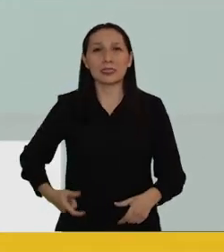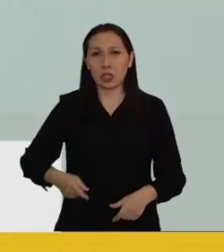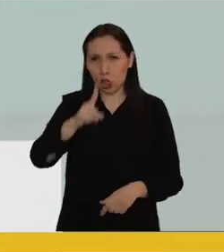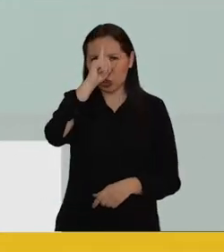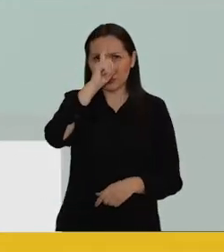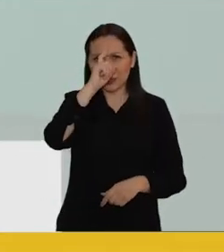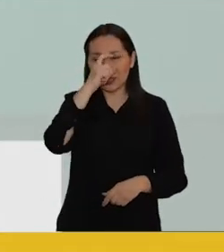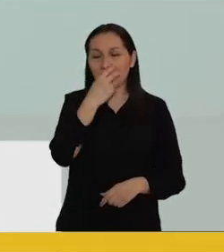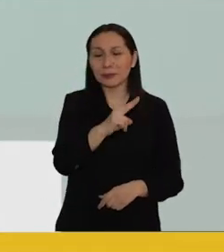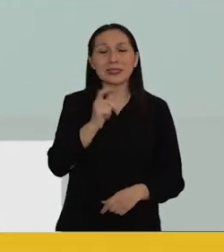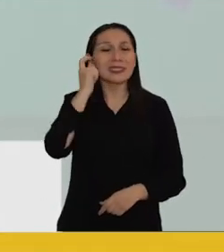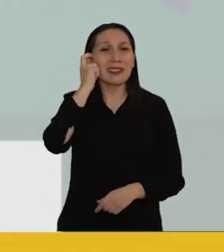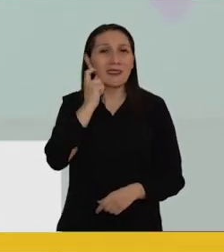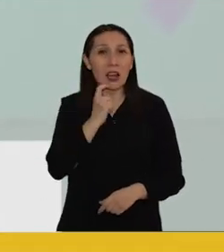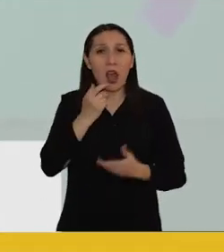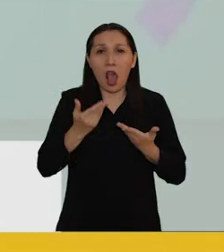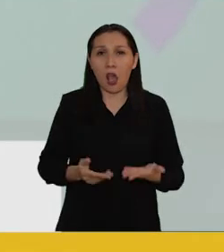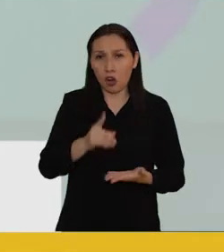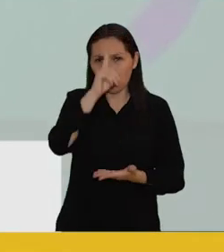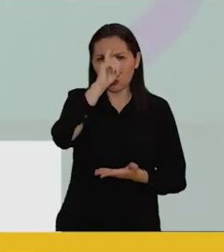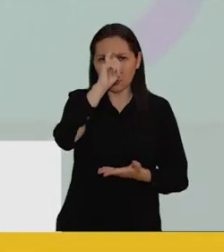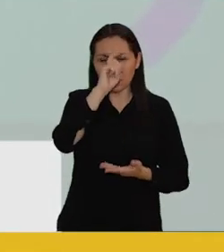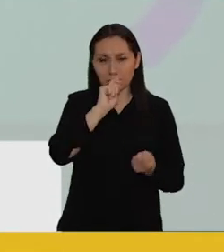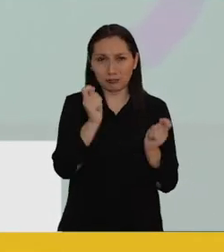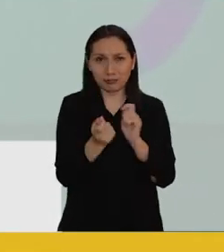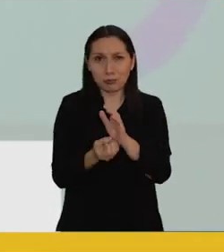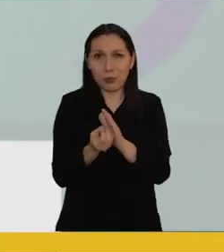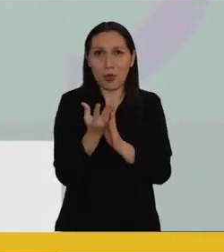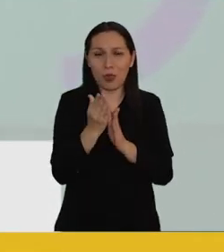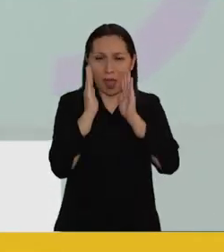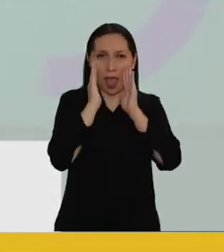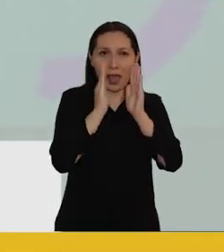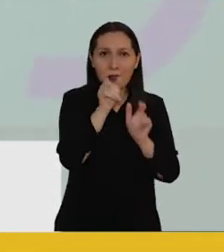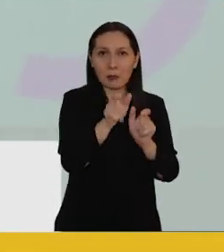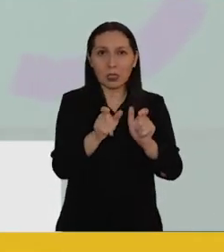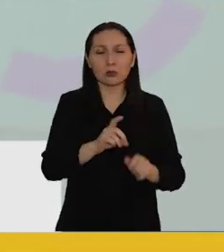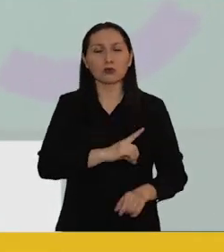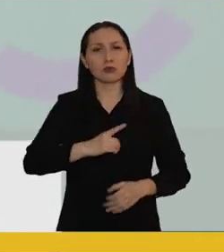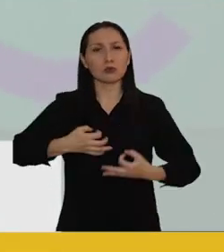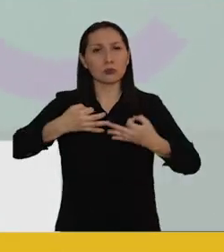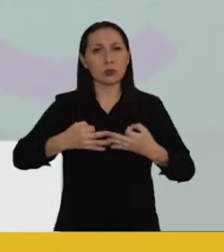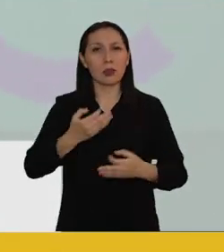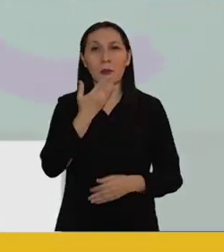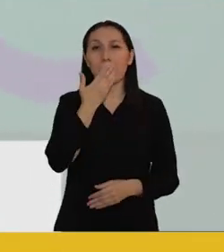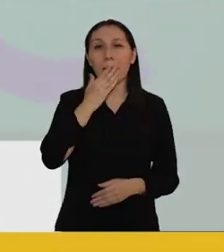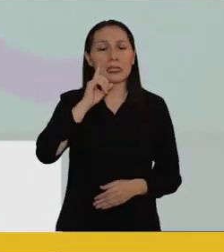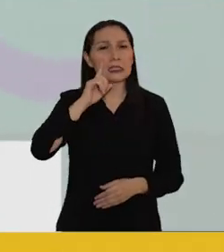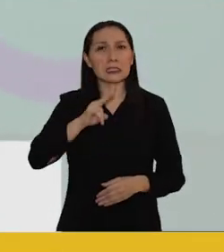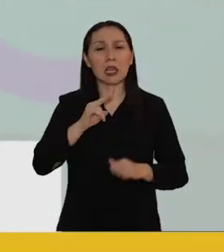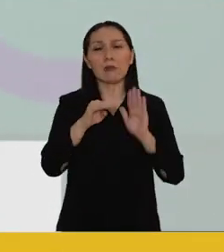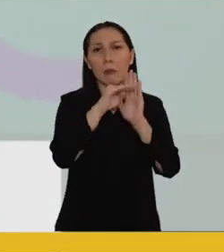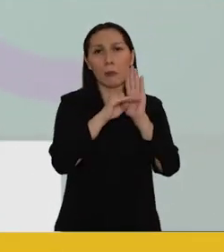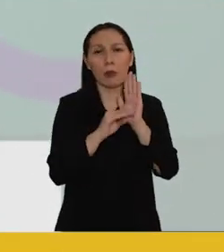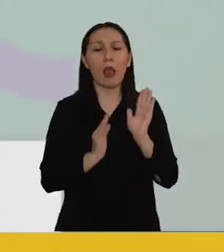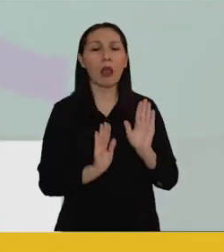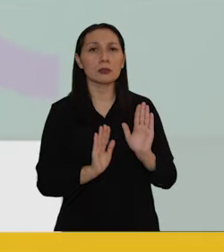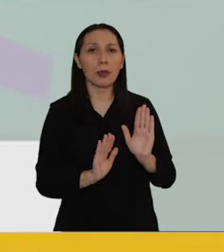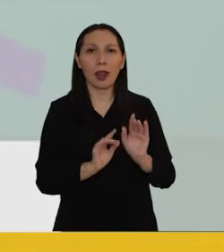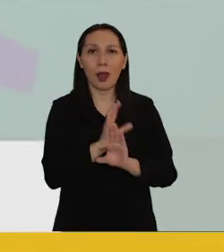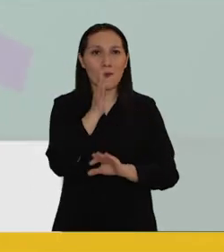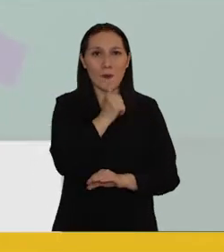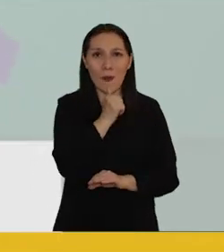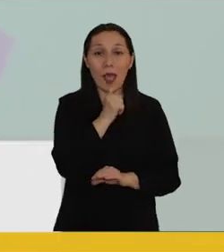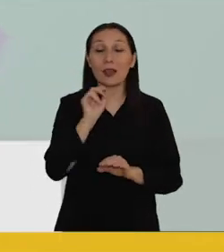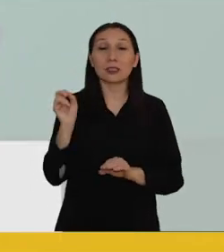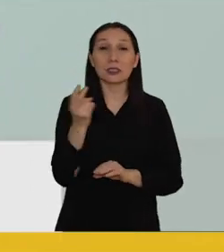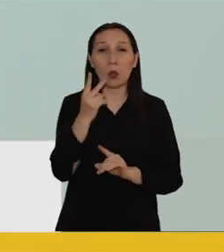soy el presidente del Hospital Parroquial de San Bernardo. Hoy, un hospital moderno que atiende a sus pacientes con dignidad y lo mejor, sin listas